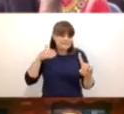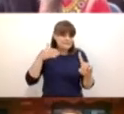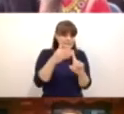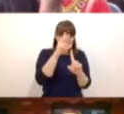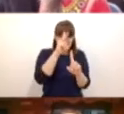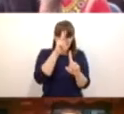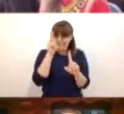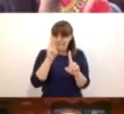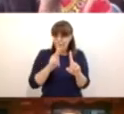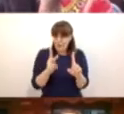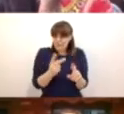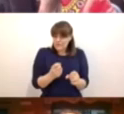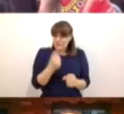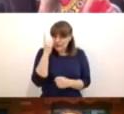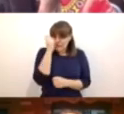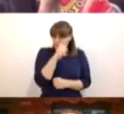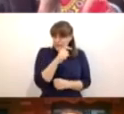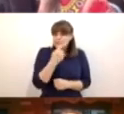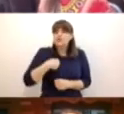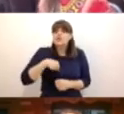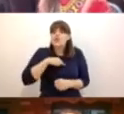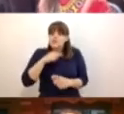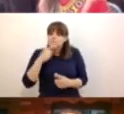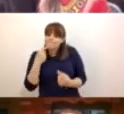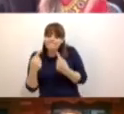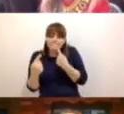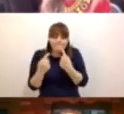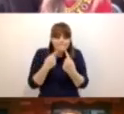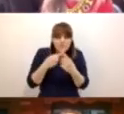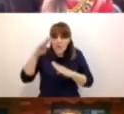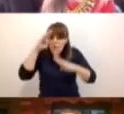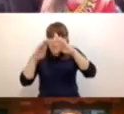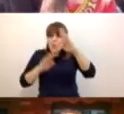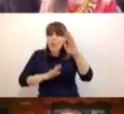responsabilidad en la valoración de riesgos y de beneficios.